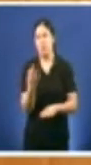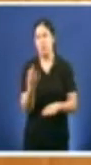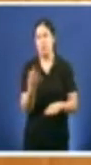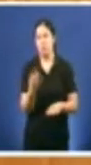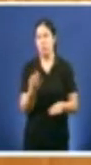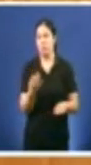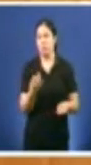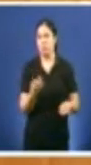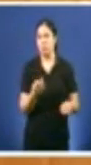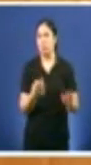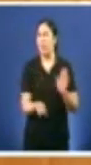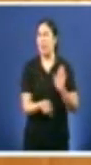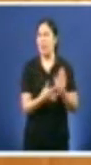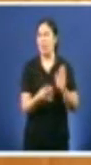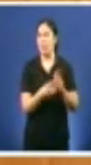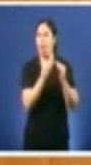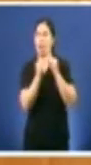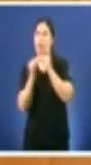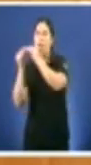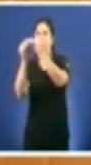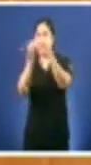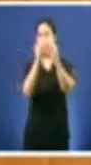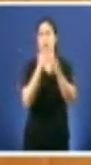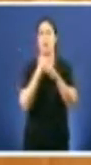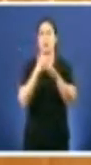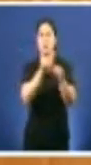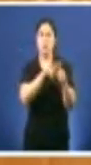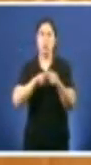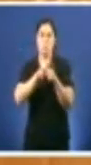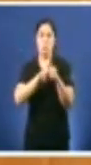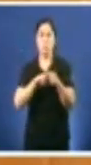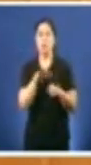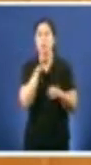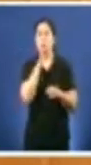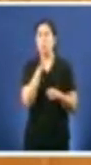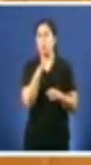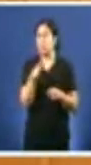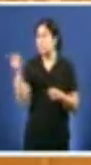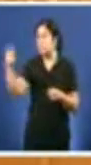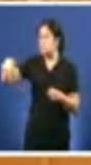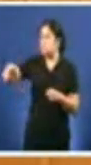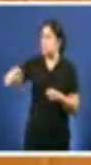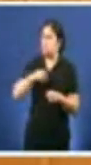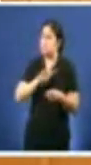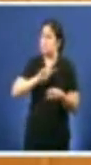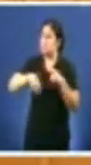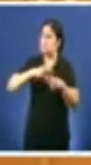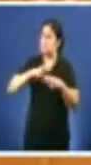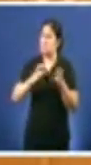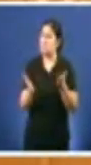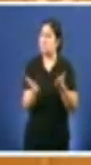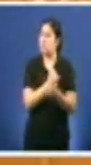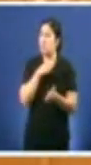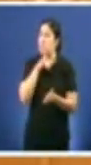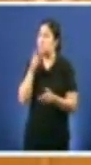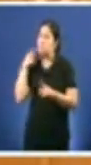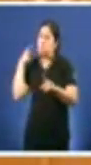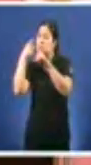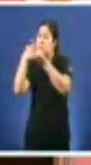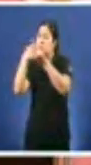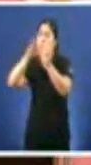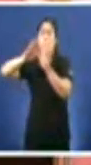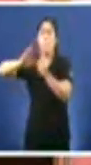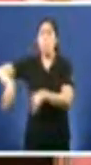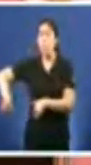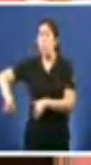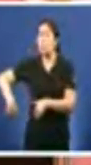provincias pero vostedes o cambian todo porque vostedes realmente o que pretenden con esto é privatizar non se